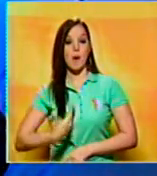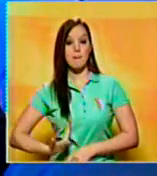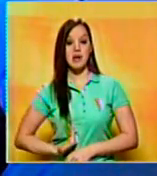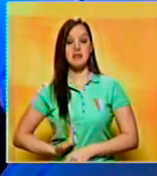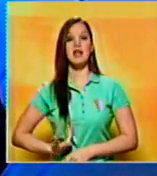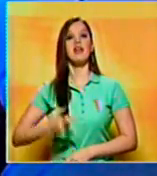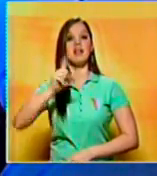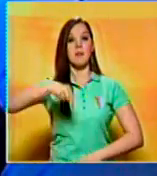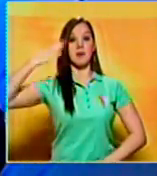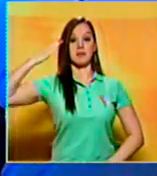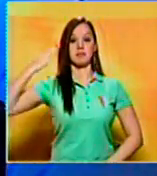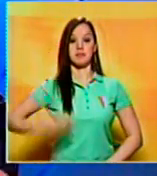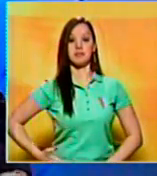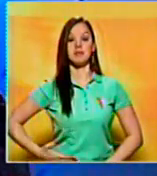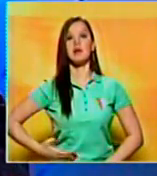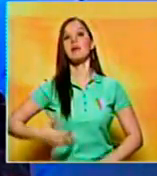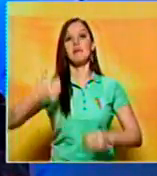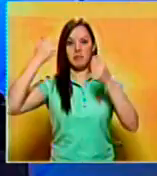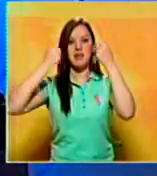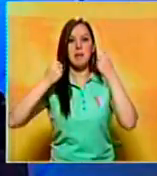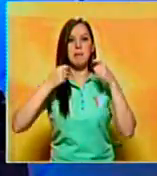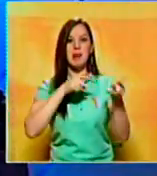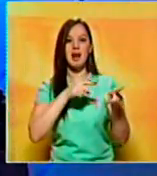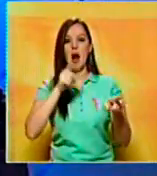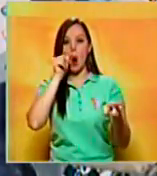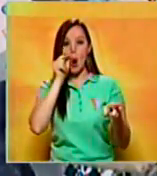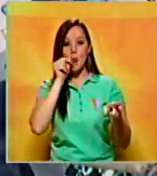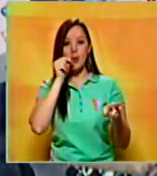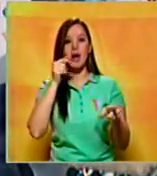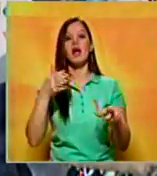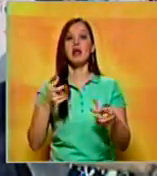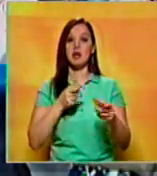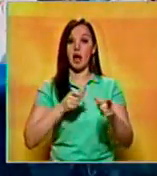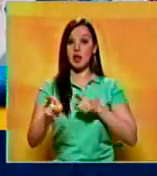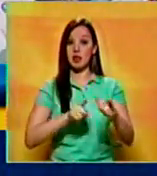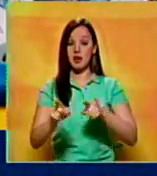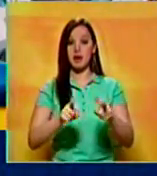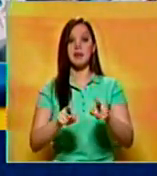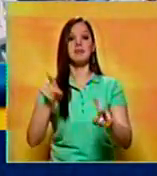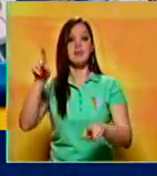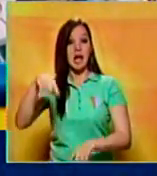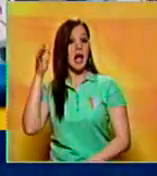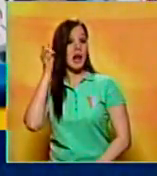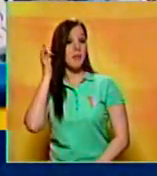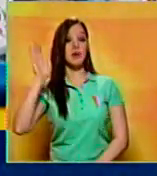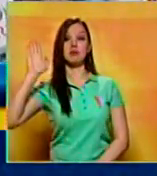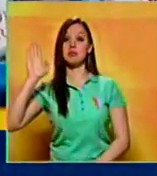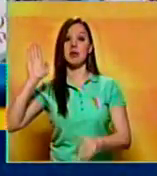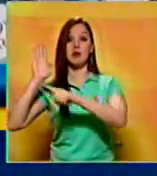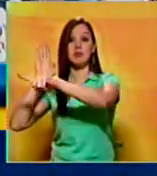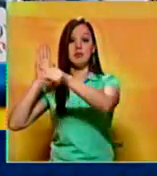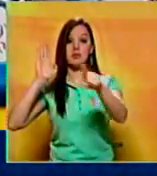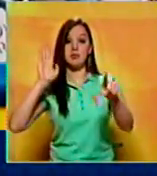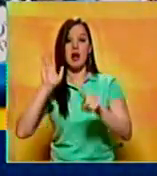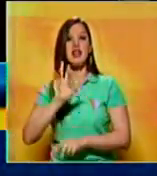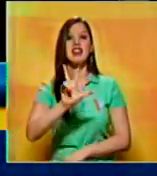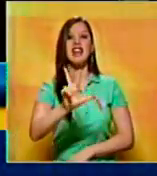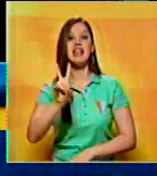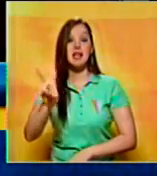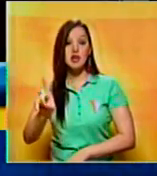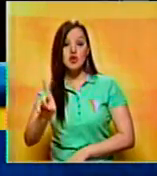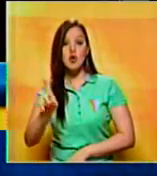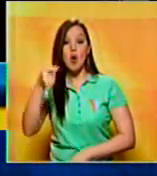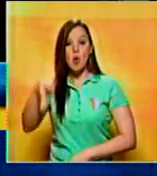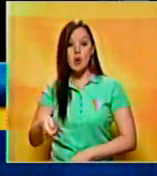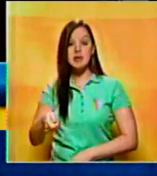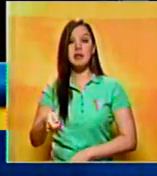Militar General de Brigada, Henry José Timaure Tapia. Asimismo, Gutiérrez juramentó a 31 jueces y coordinadores luego